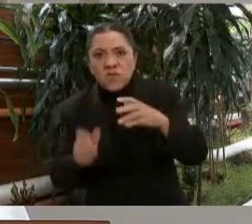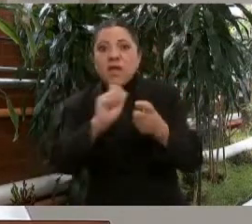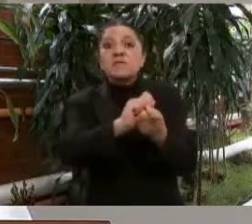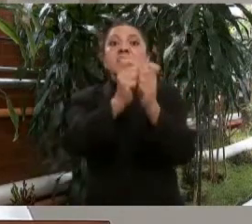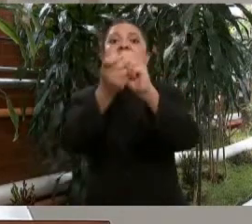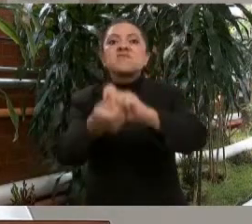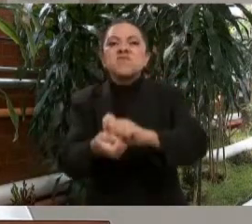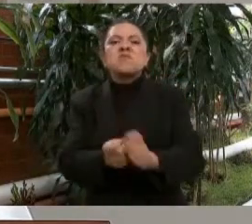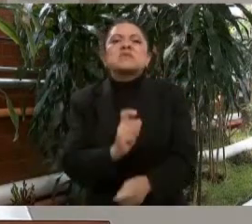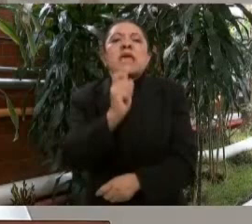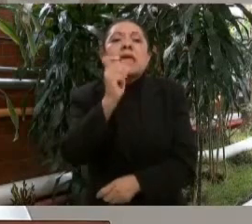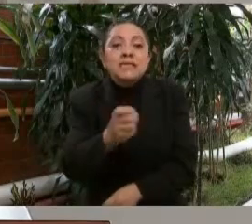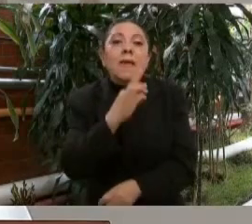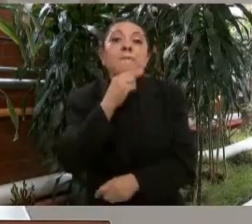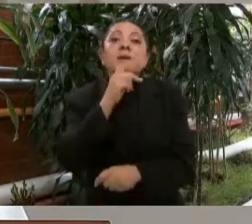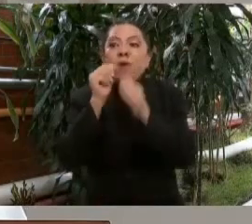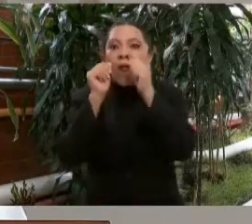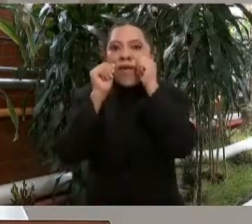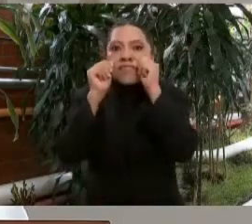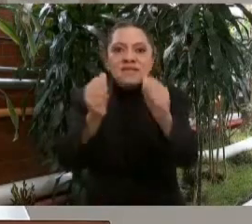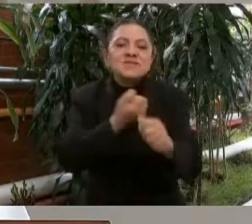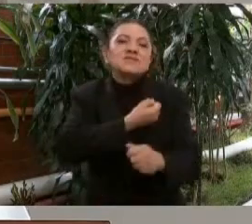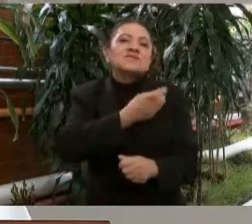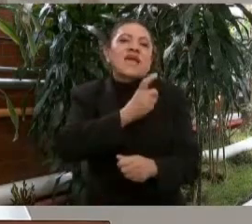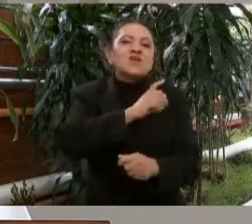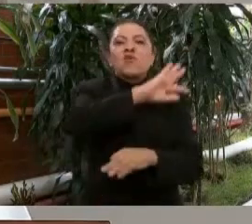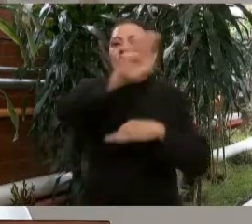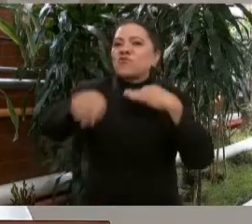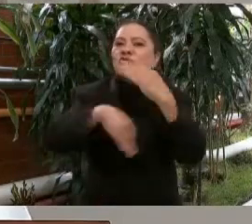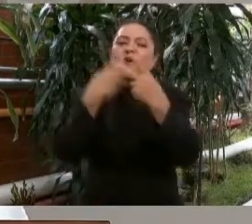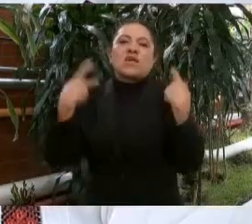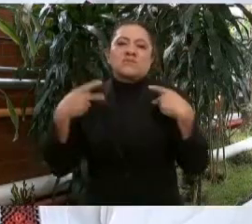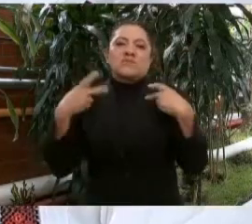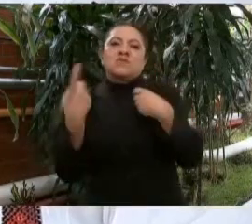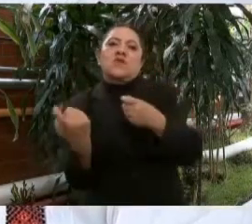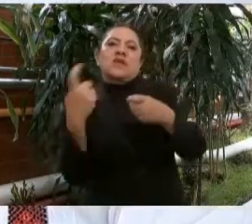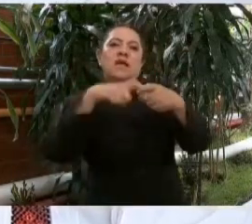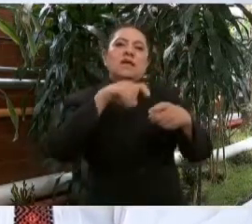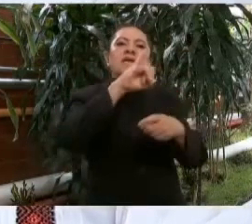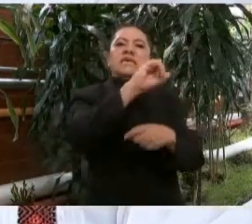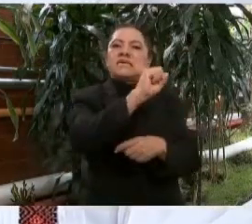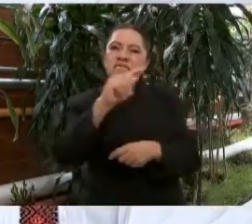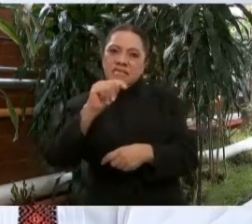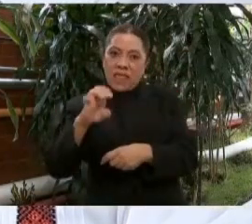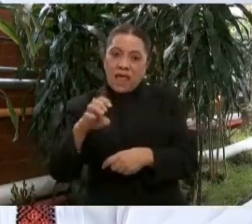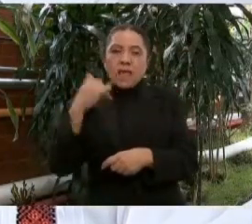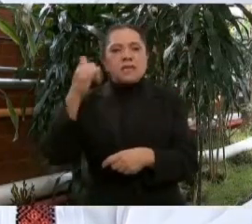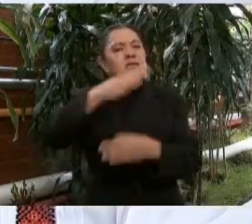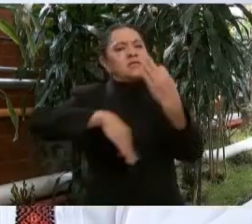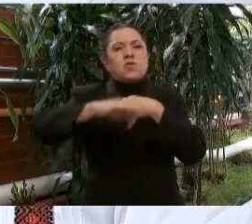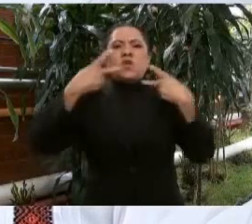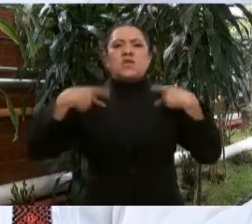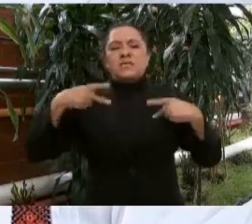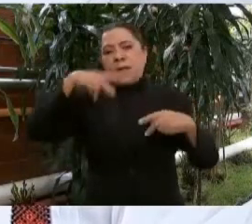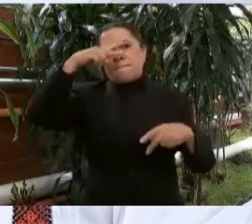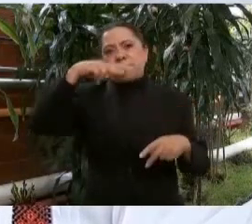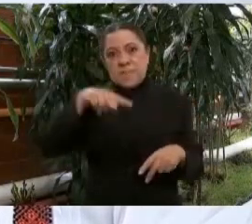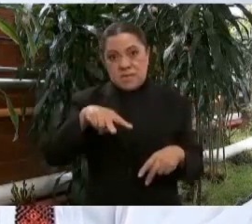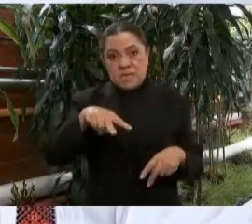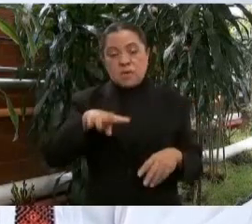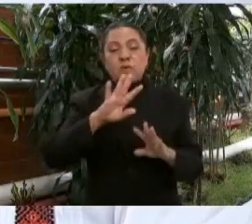mejorar la atención de la salud de todos nuestros derechohabientes y de todos los mexicanos. Señor presidente,